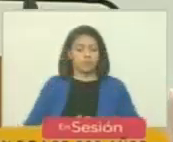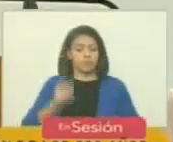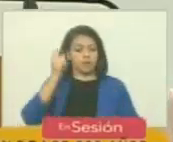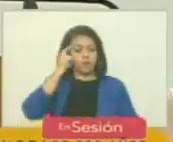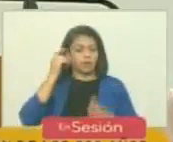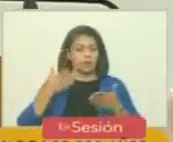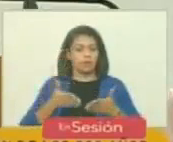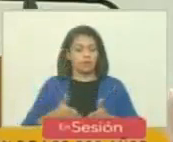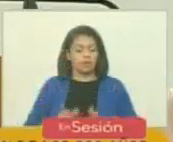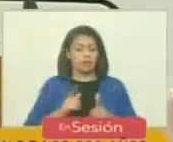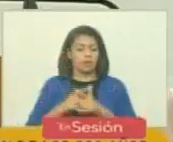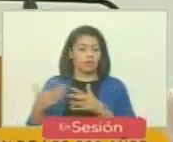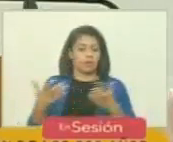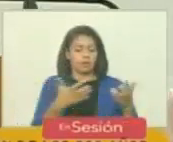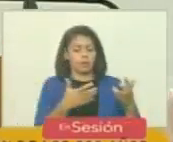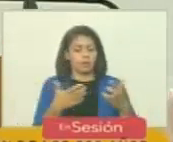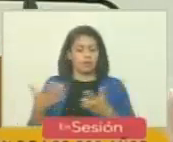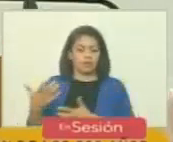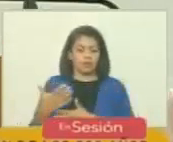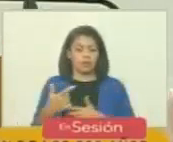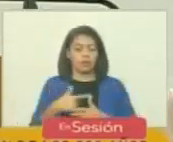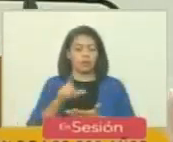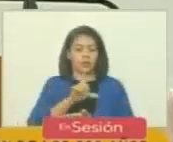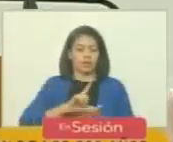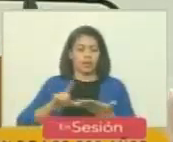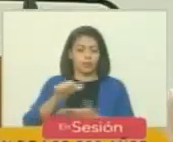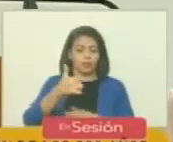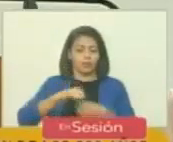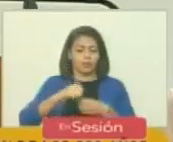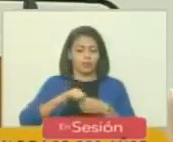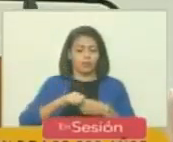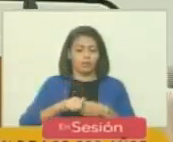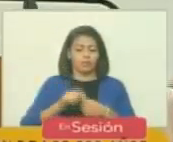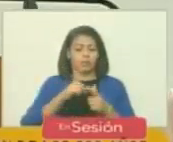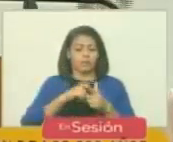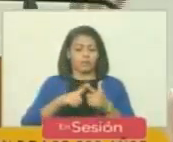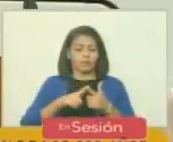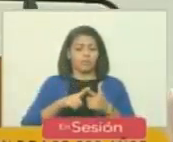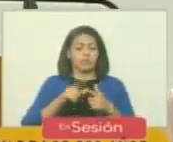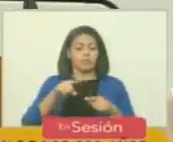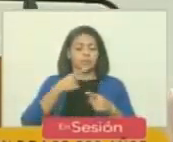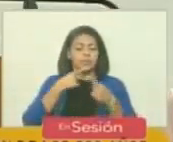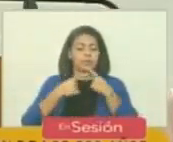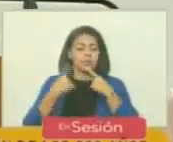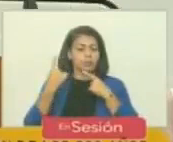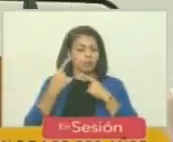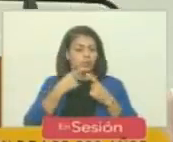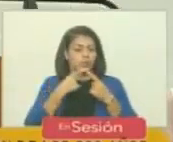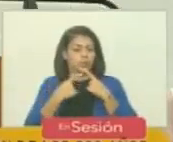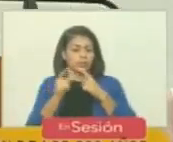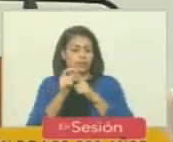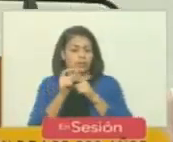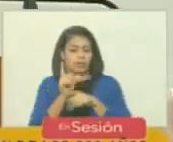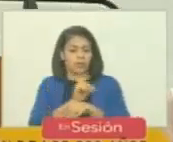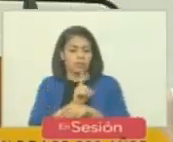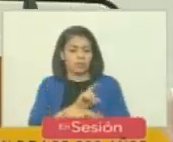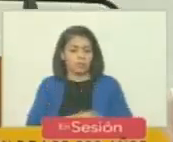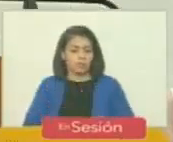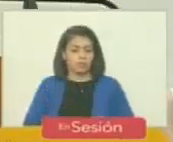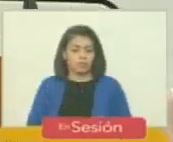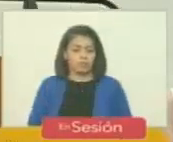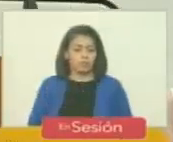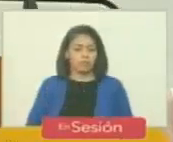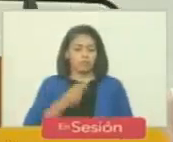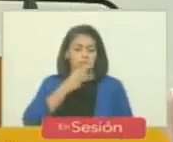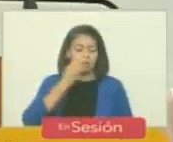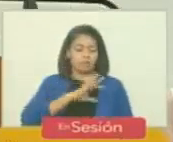su natalicio y la batalla naval del lago de Maracaibo por cierto se nos pasó y lo menciono solo de carrera y